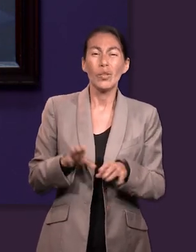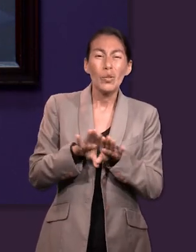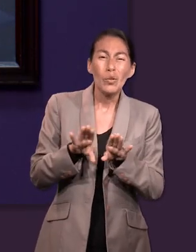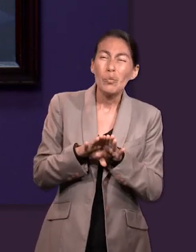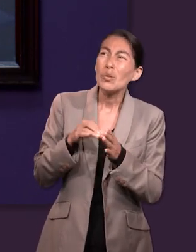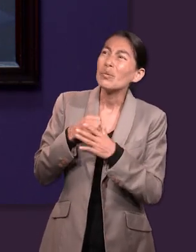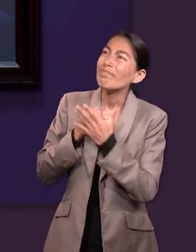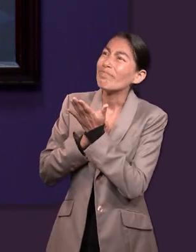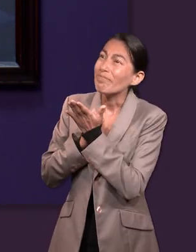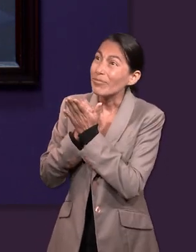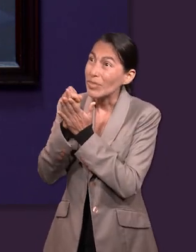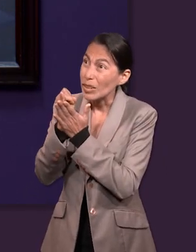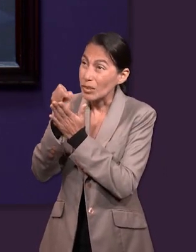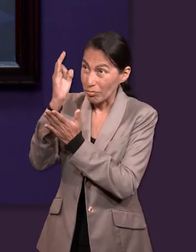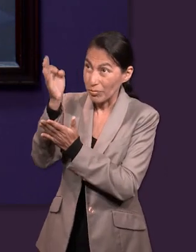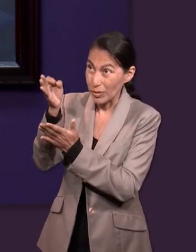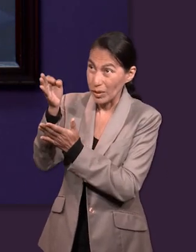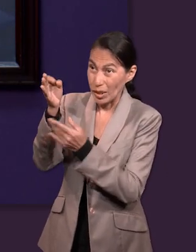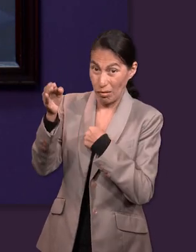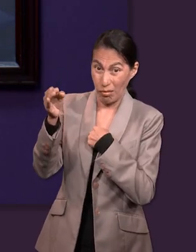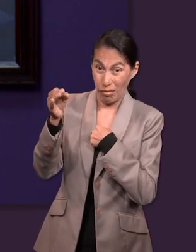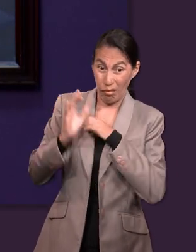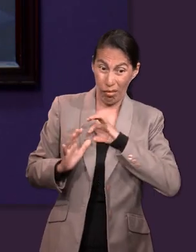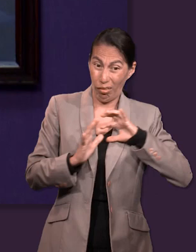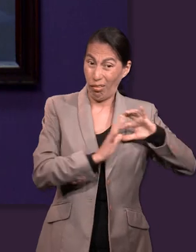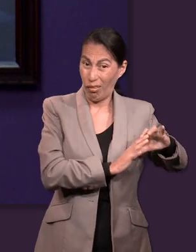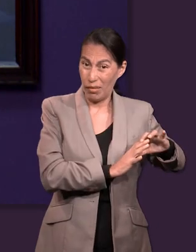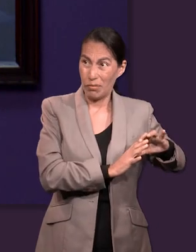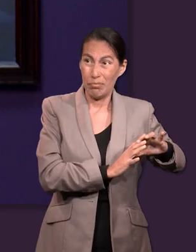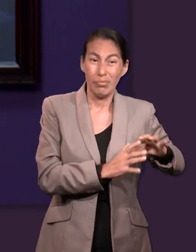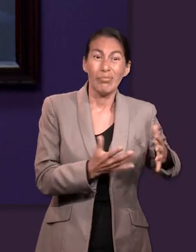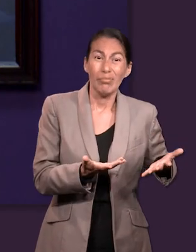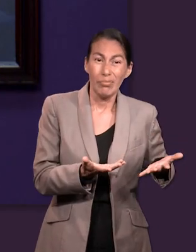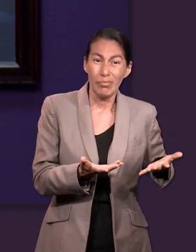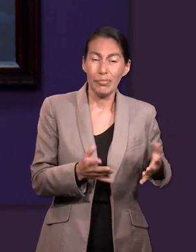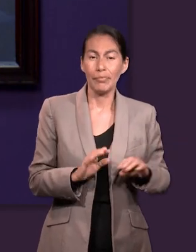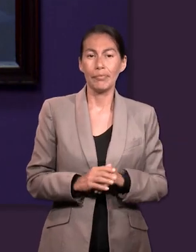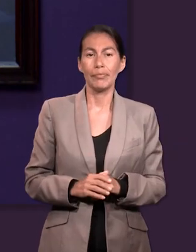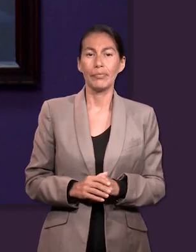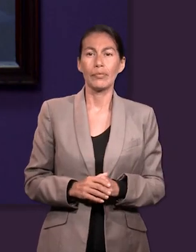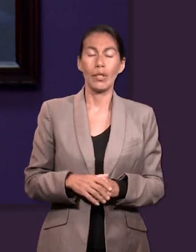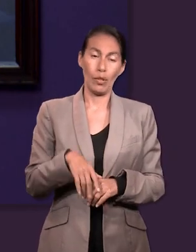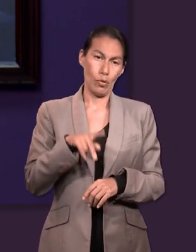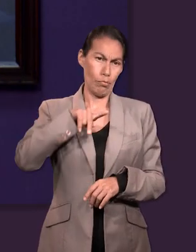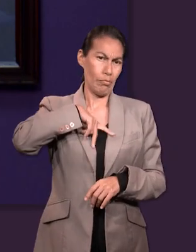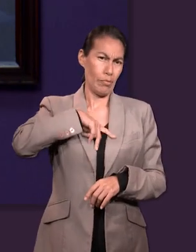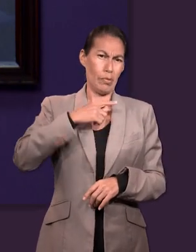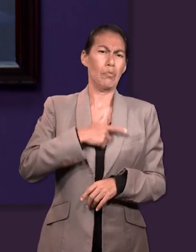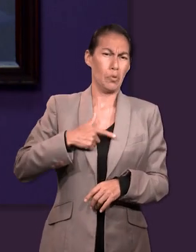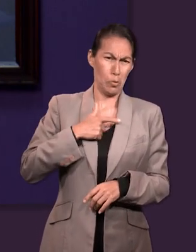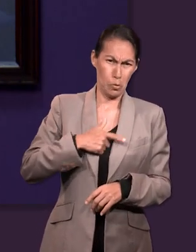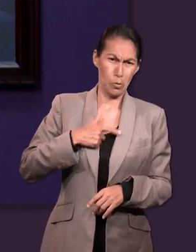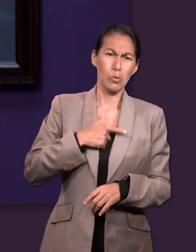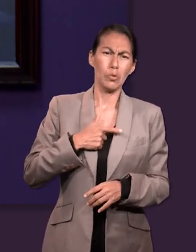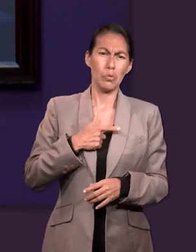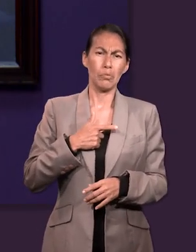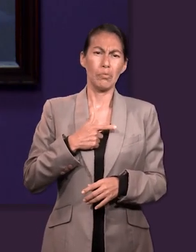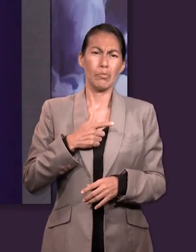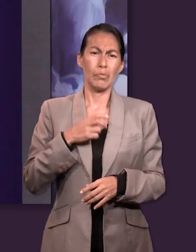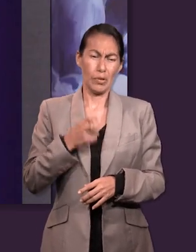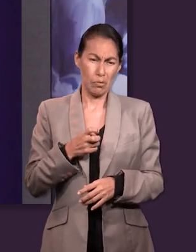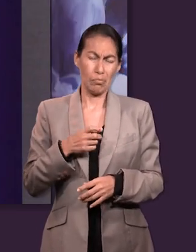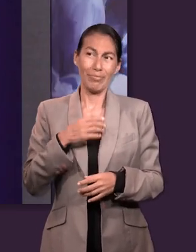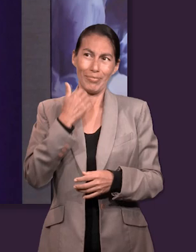esa decisión de aceptar porque hay un gusto, hay algo aquí dentro de mí que me dice que no.